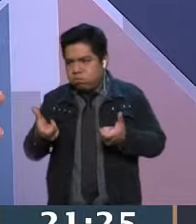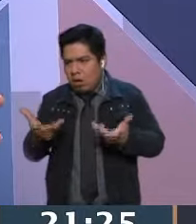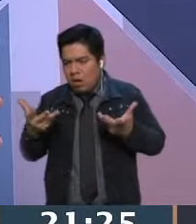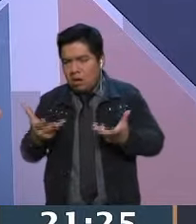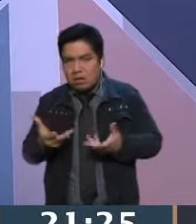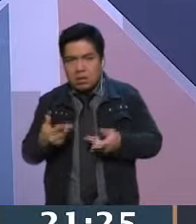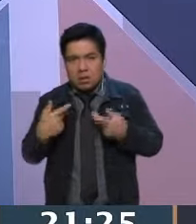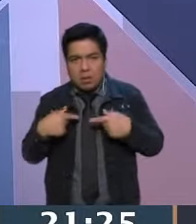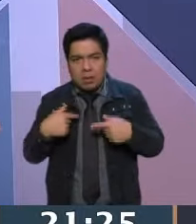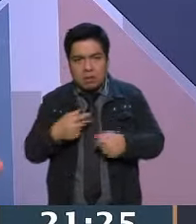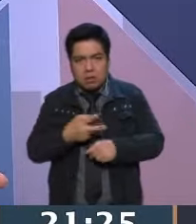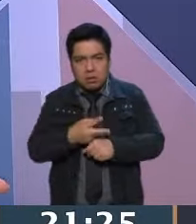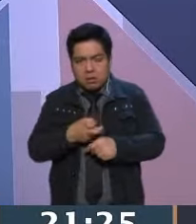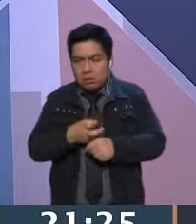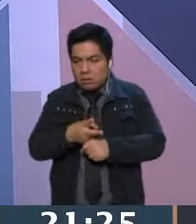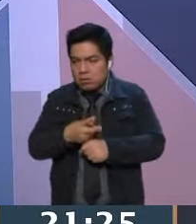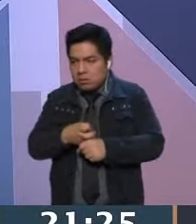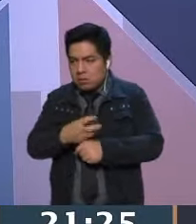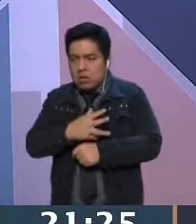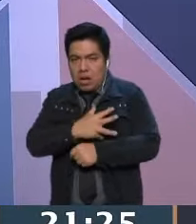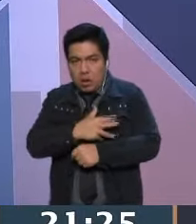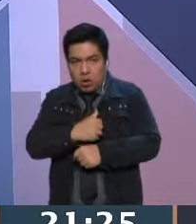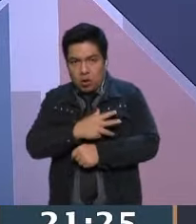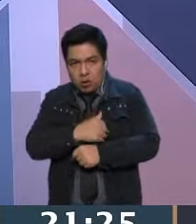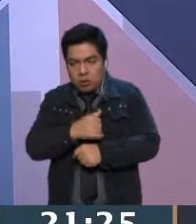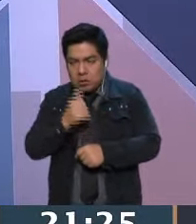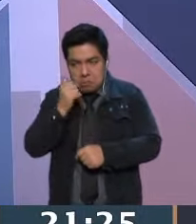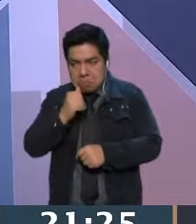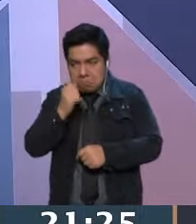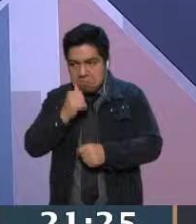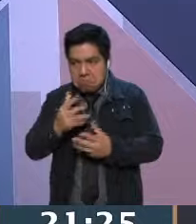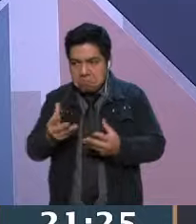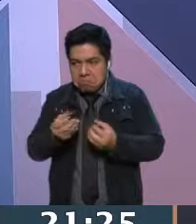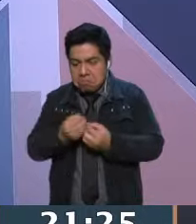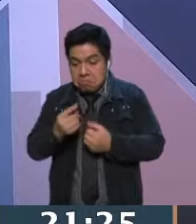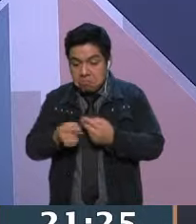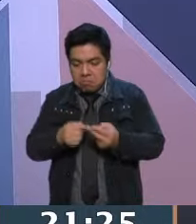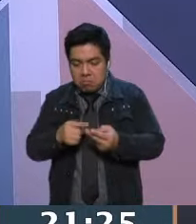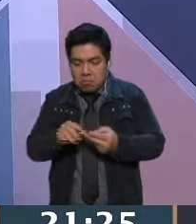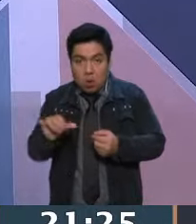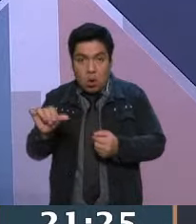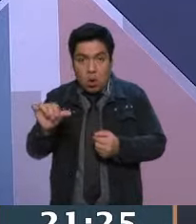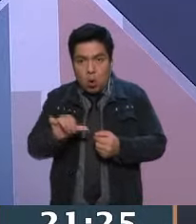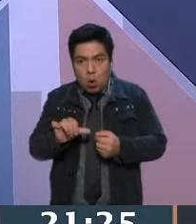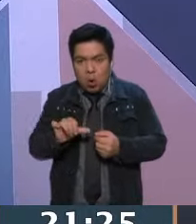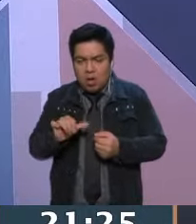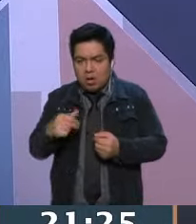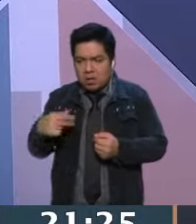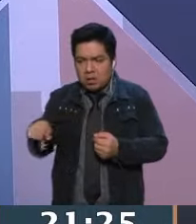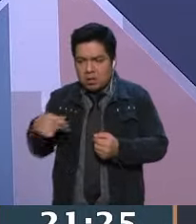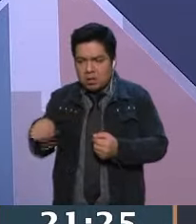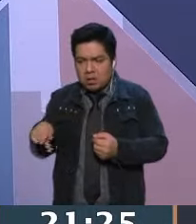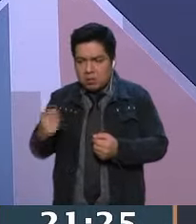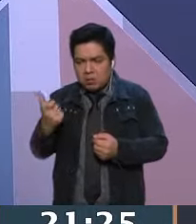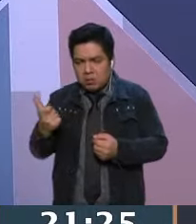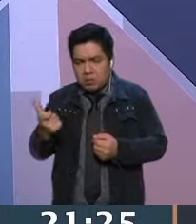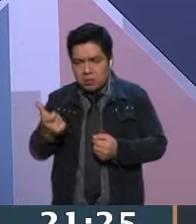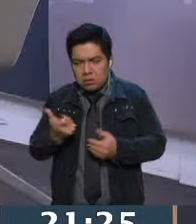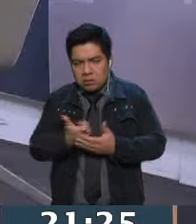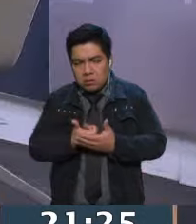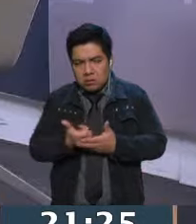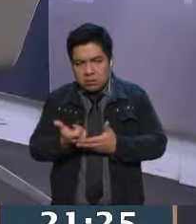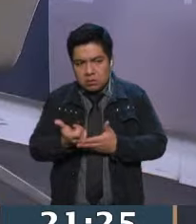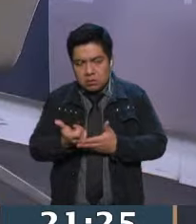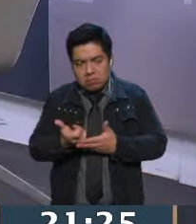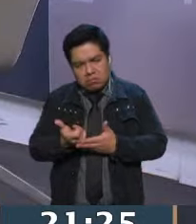invitando, además, a los hijos que van con ella para todas partes. Hoy escuchaba yo que lo había pagado de su propio bolsillo. Es mal